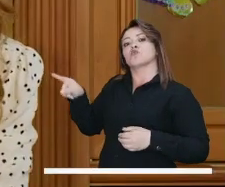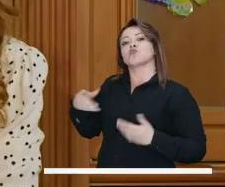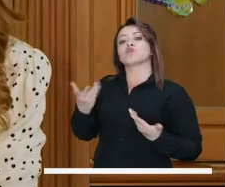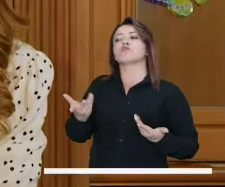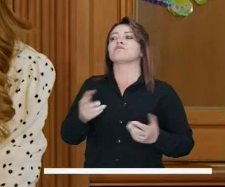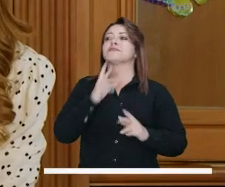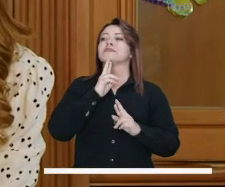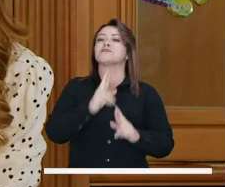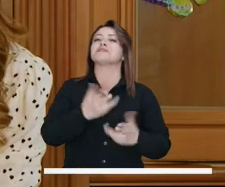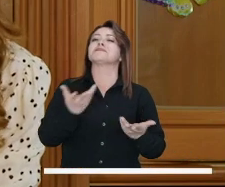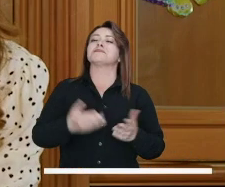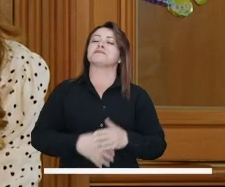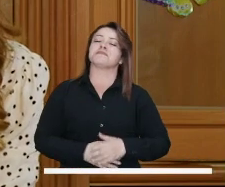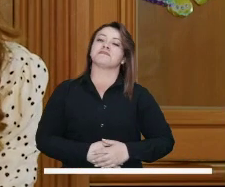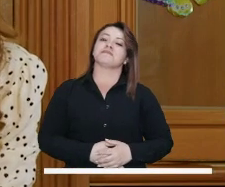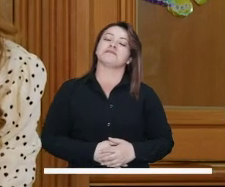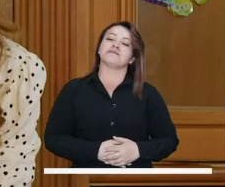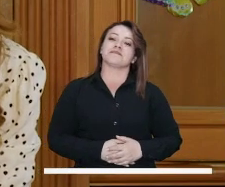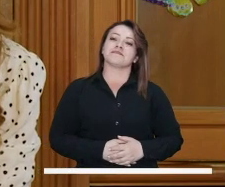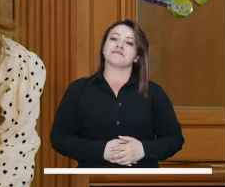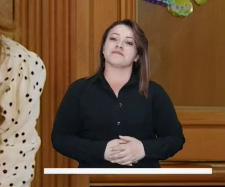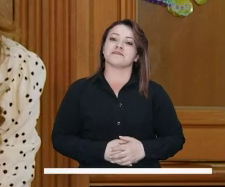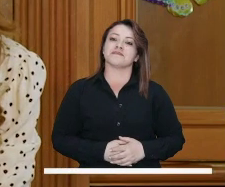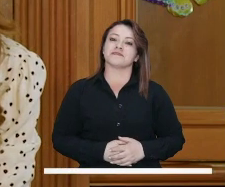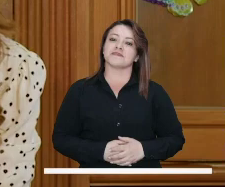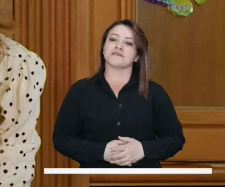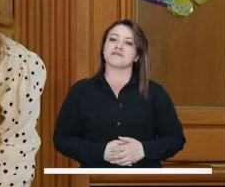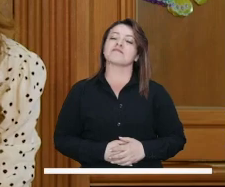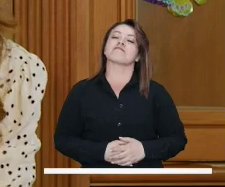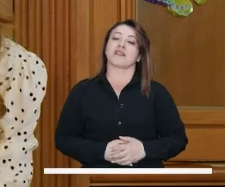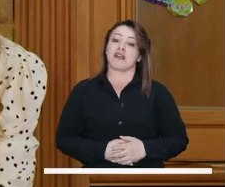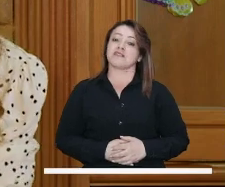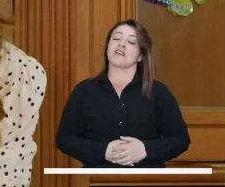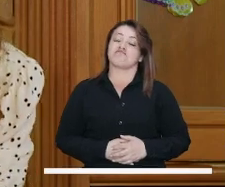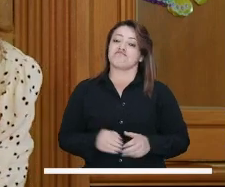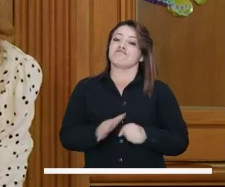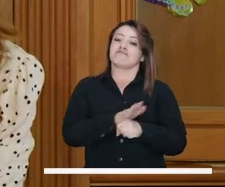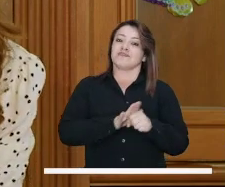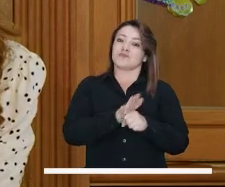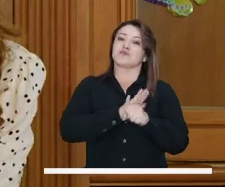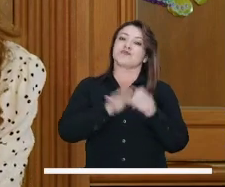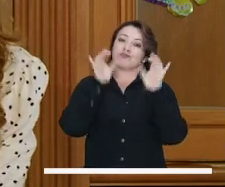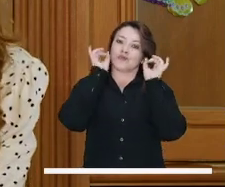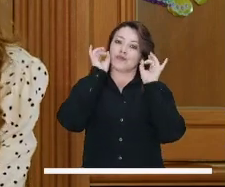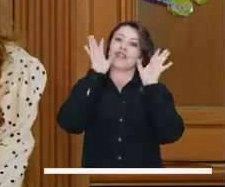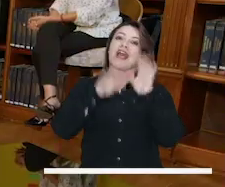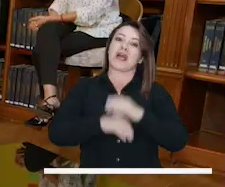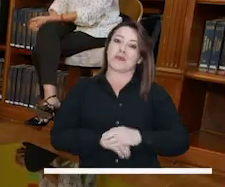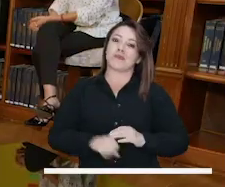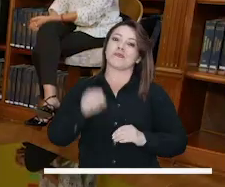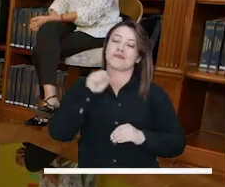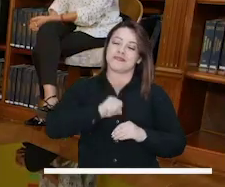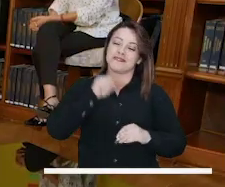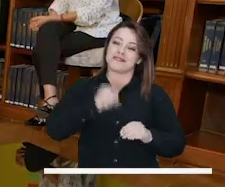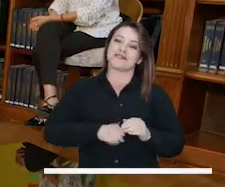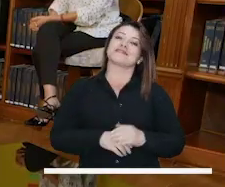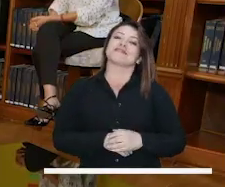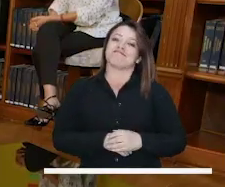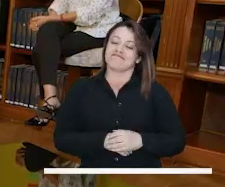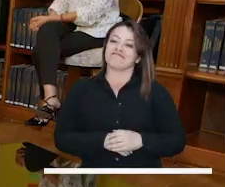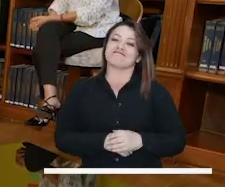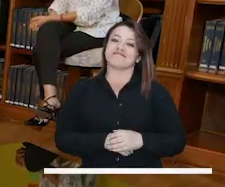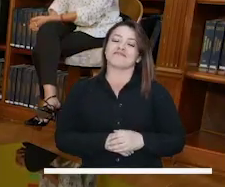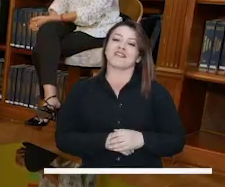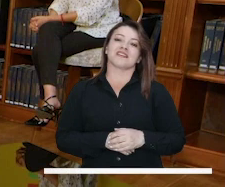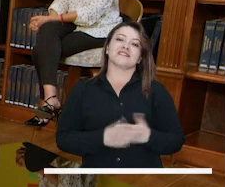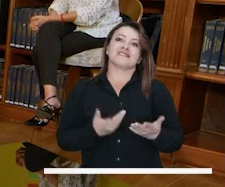Fernanda, muchísimas gracias. Concejal, ¿qué podemos responder ante esta pregunta abierta, de esta inquietud que nos deja Fernanda? Creo que es una de las crisis